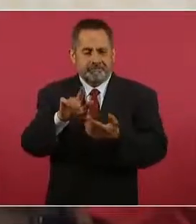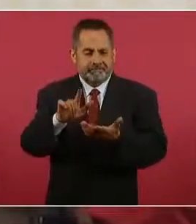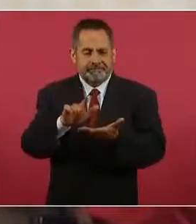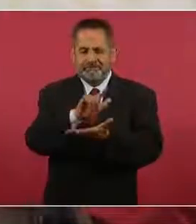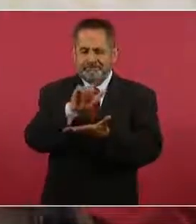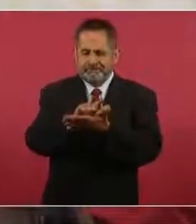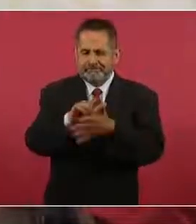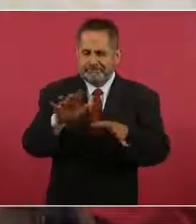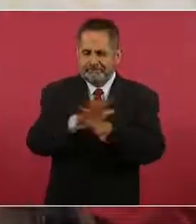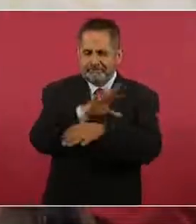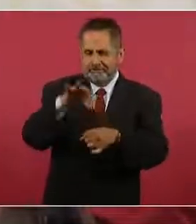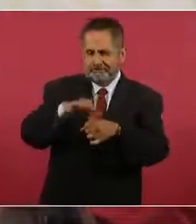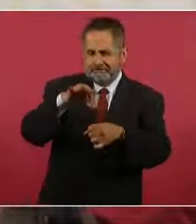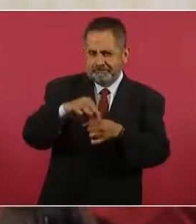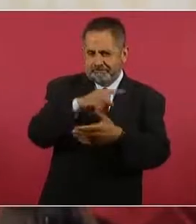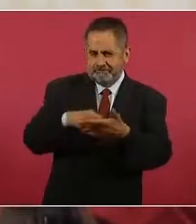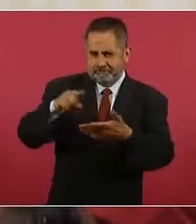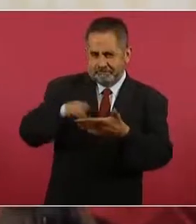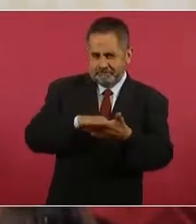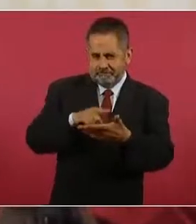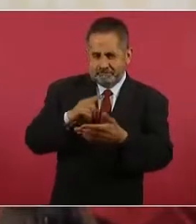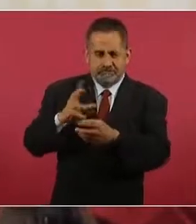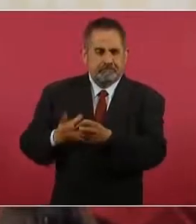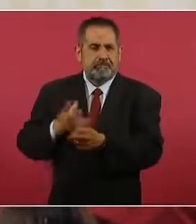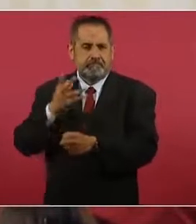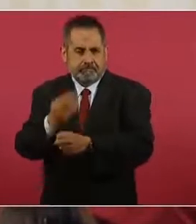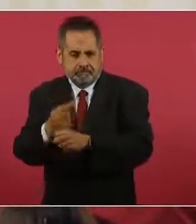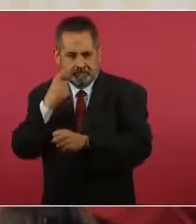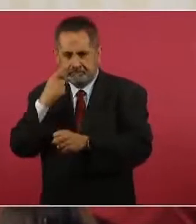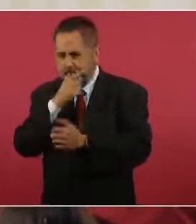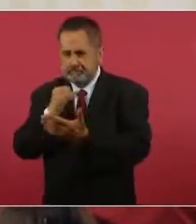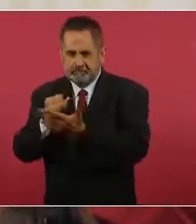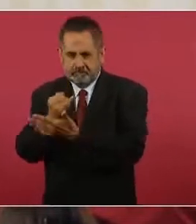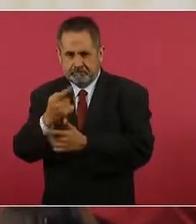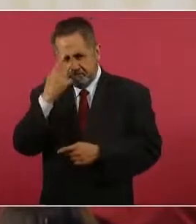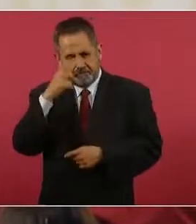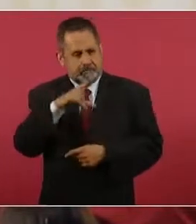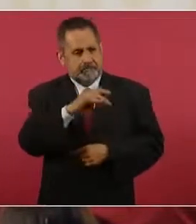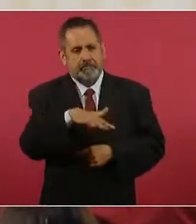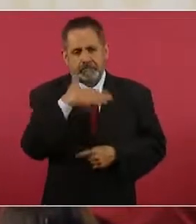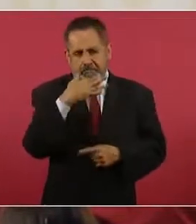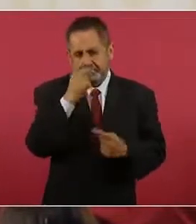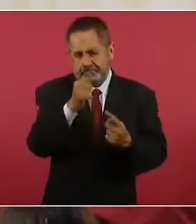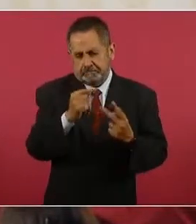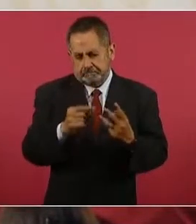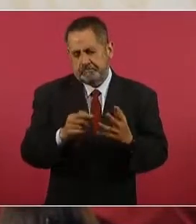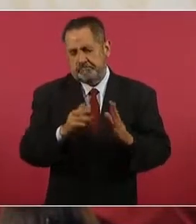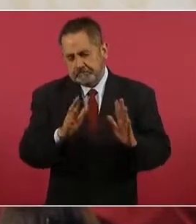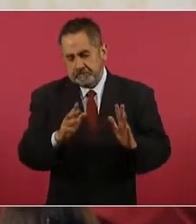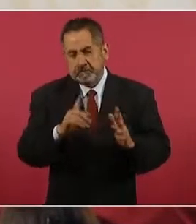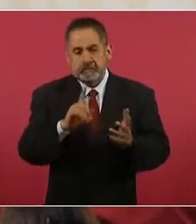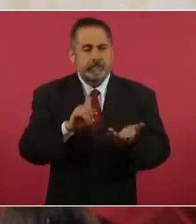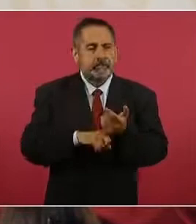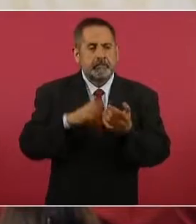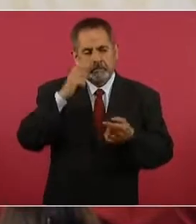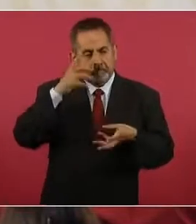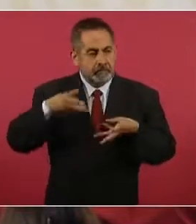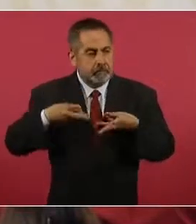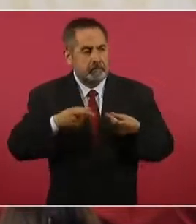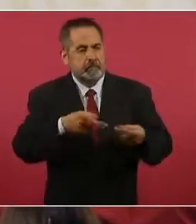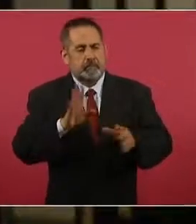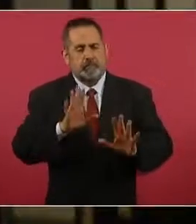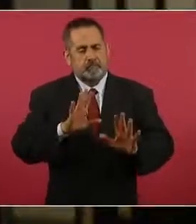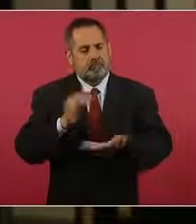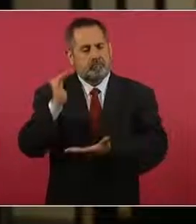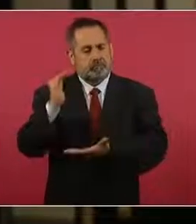electoral que busca, como ya todos lo sabemos, fortalecer la democracia, no permitir más fraudes electorales, así como abaratar el costo de la